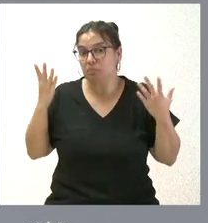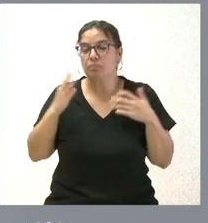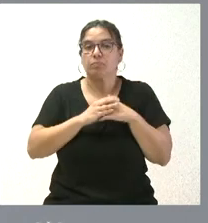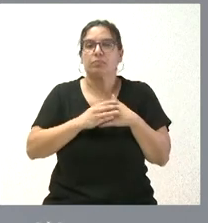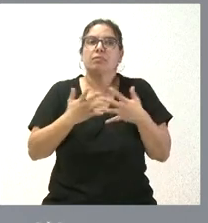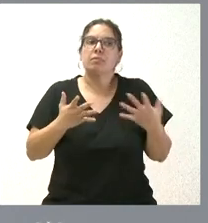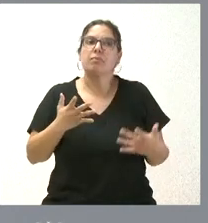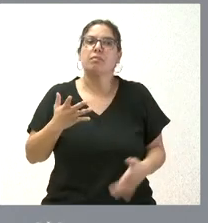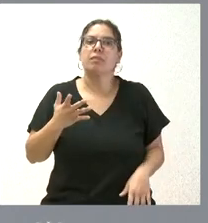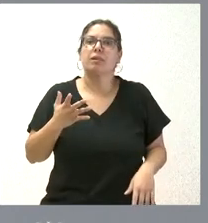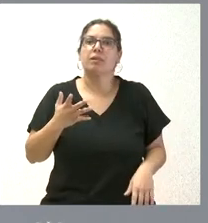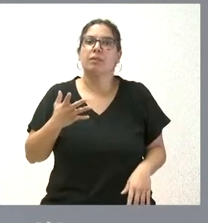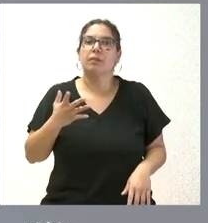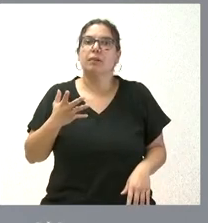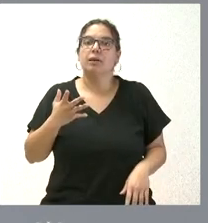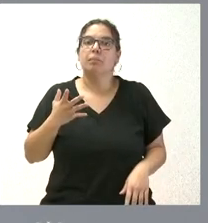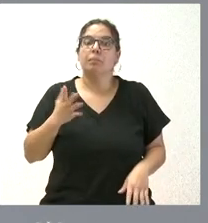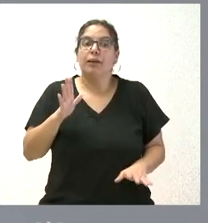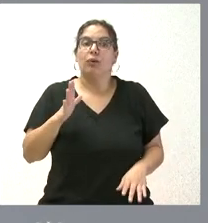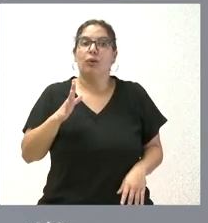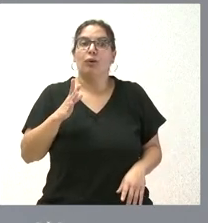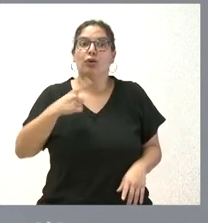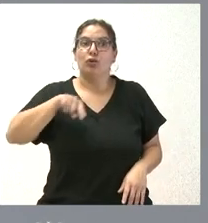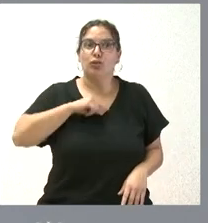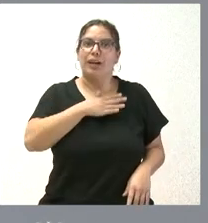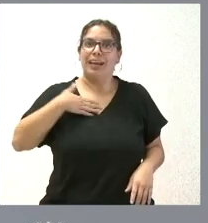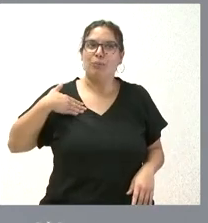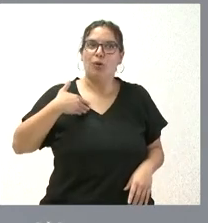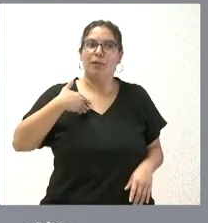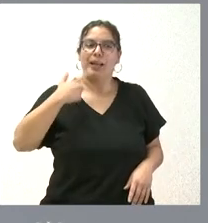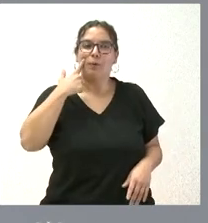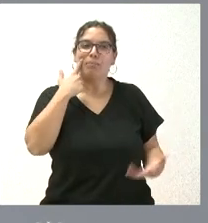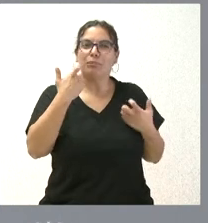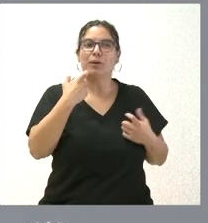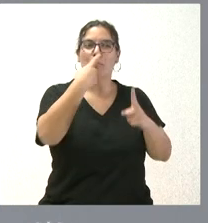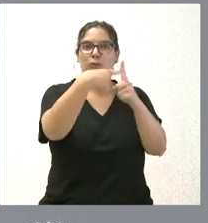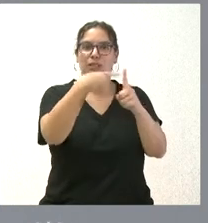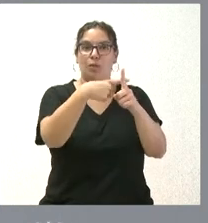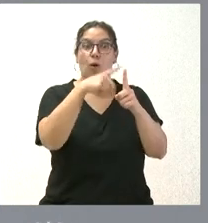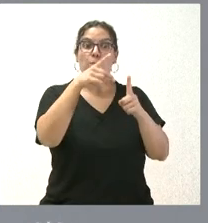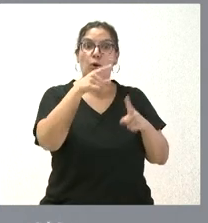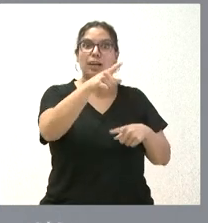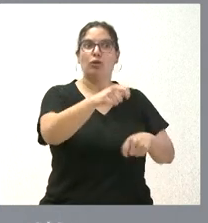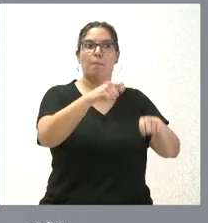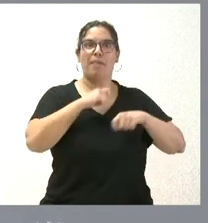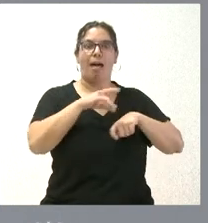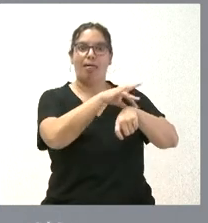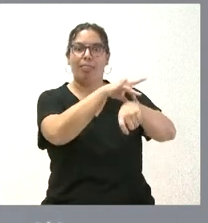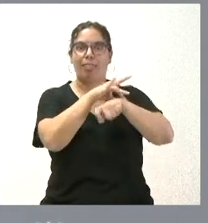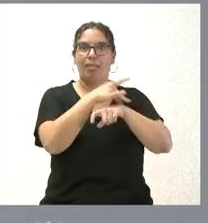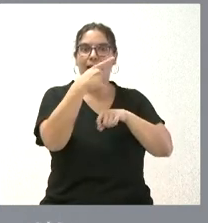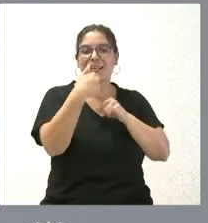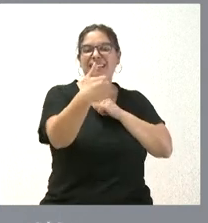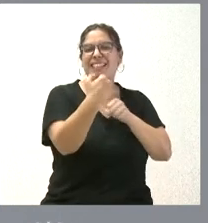pero no tiene el aspecto más positivo, que es con el que nosotros nos preferimos quedar, que es que te da líneas de trabajo de futuro, cuáles son